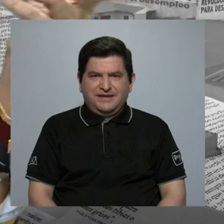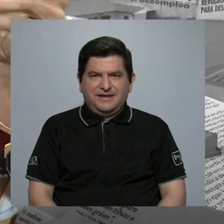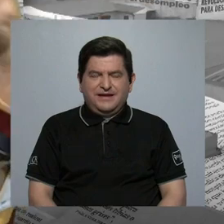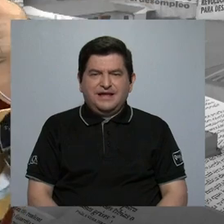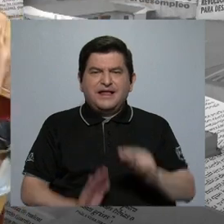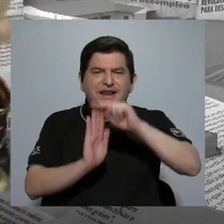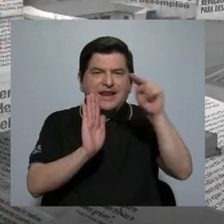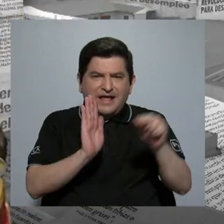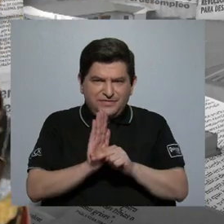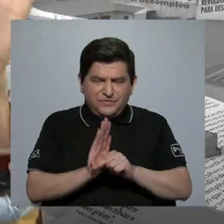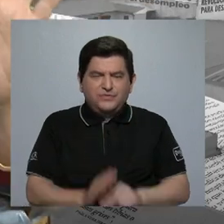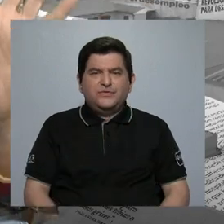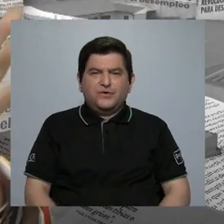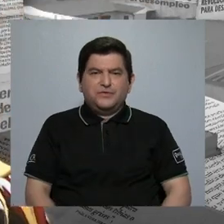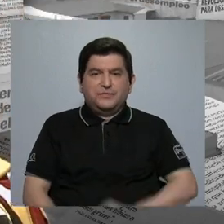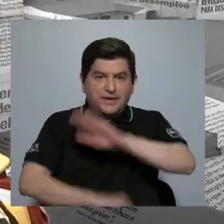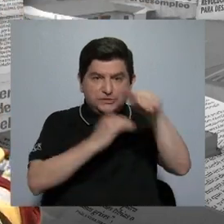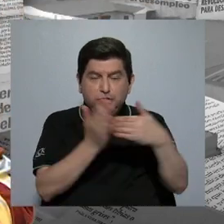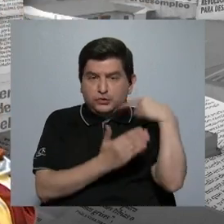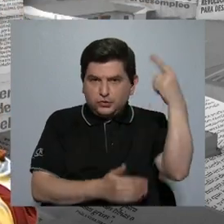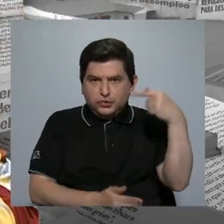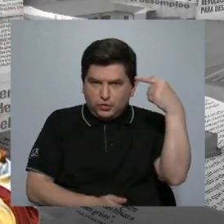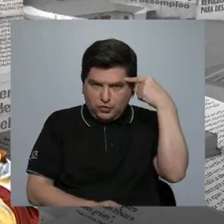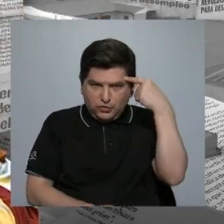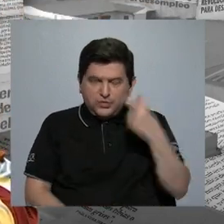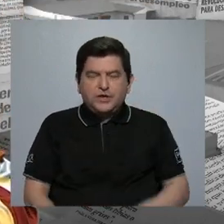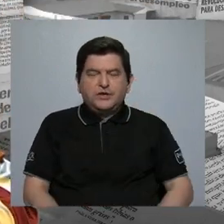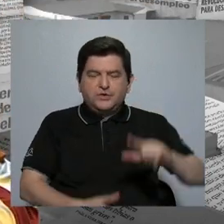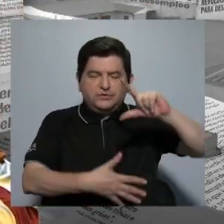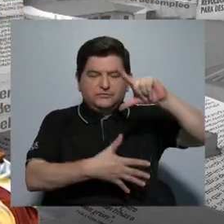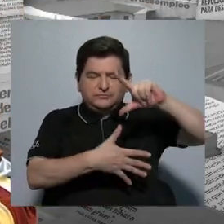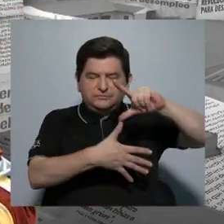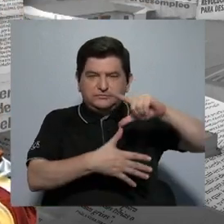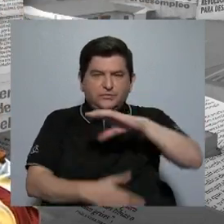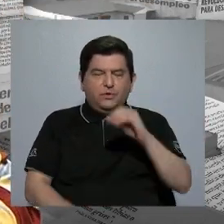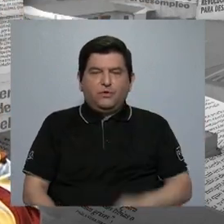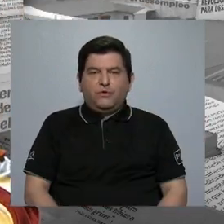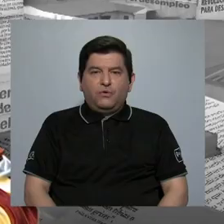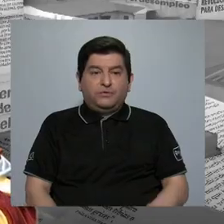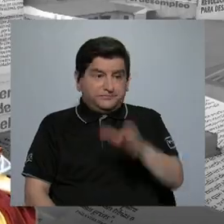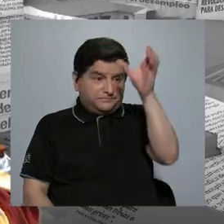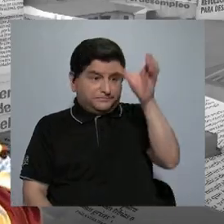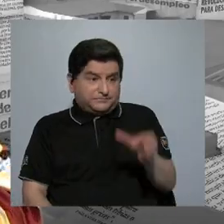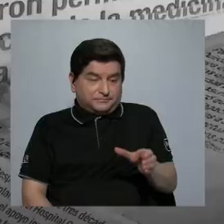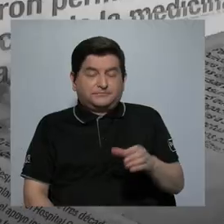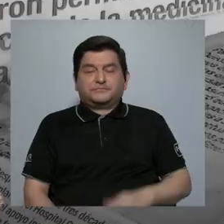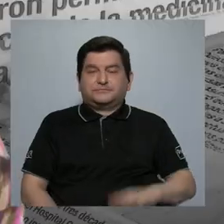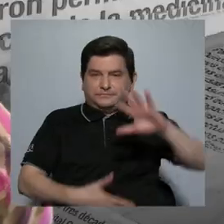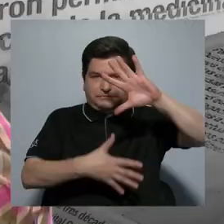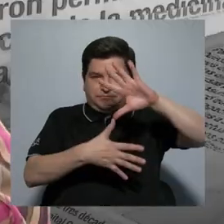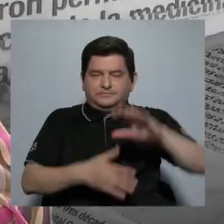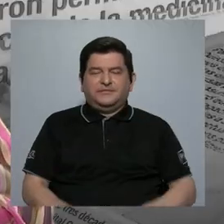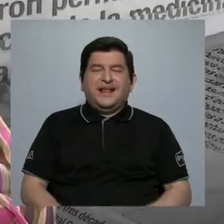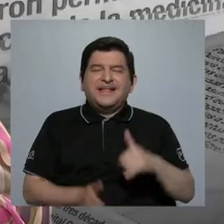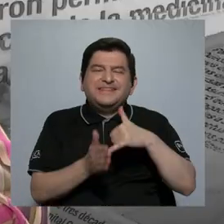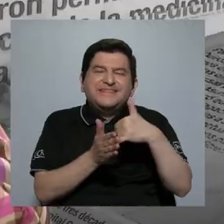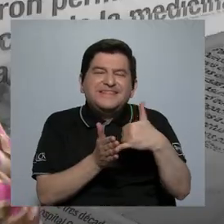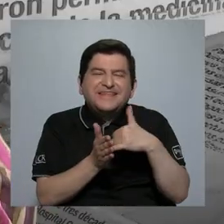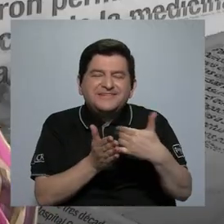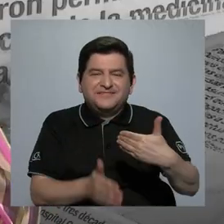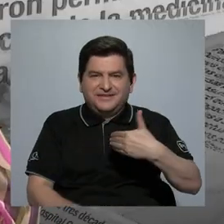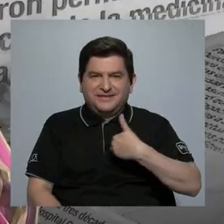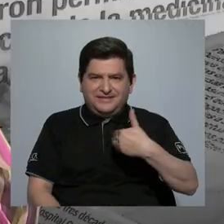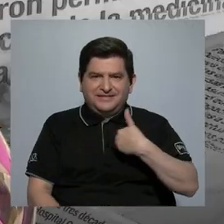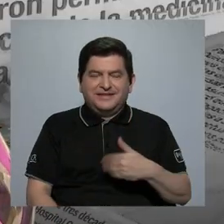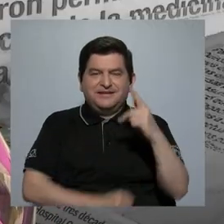que debería este y cualquier gobierno en América Latina o en el continente americano. Sí, una debilidad, Alejandra,